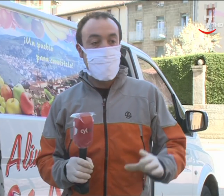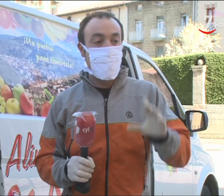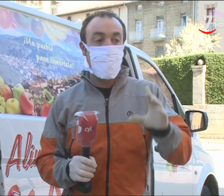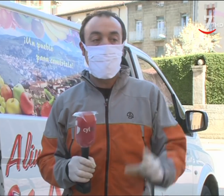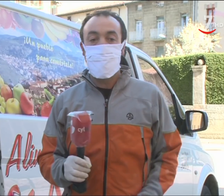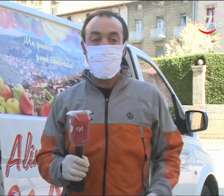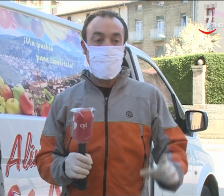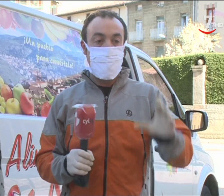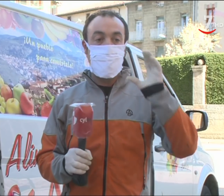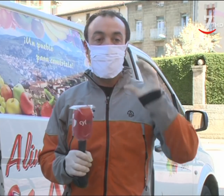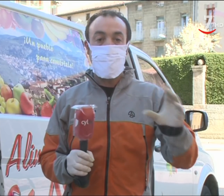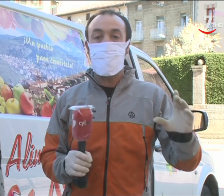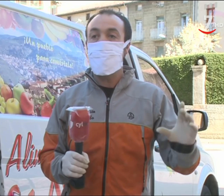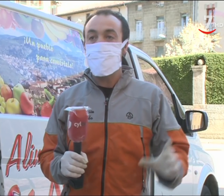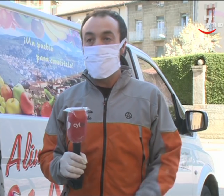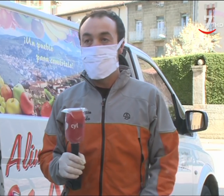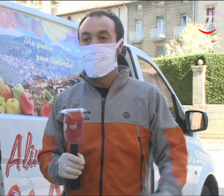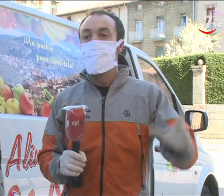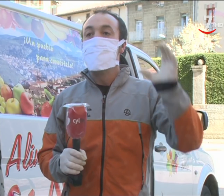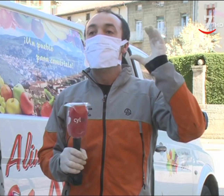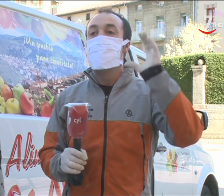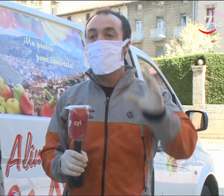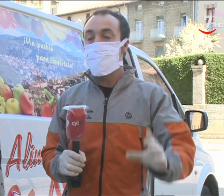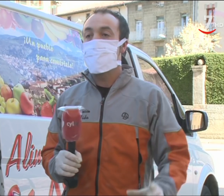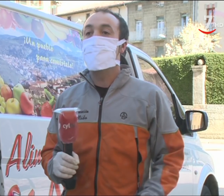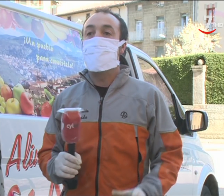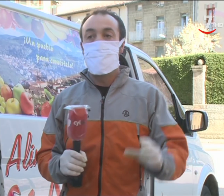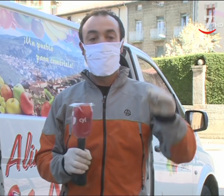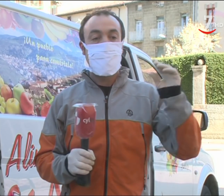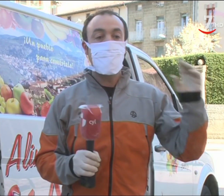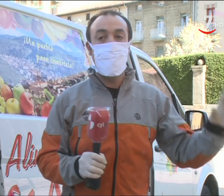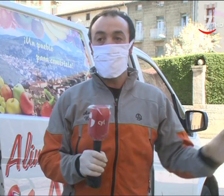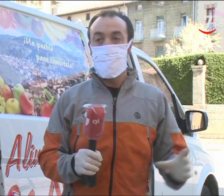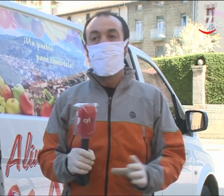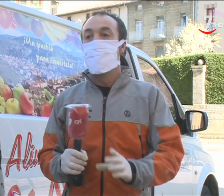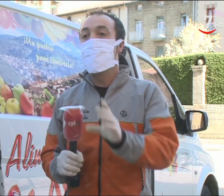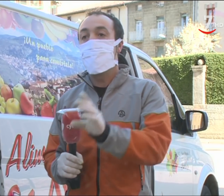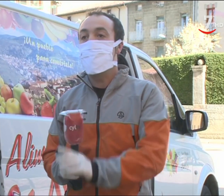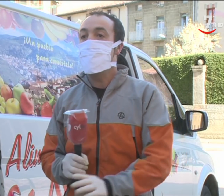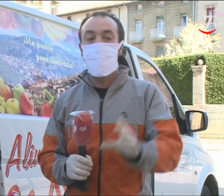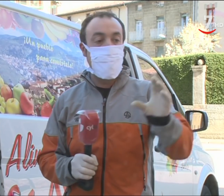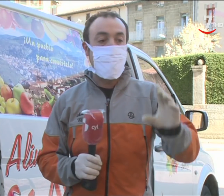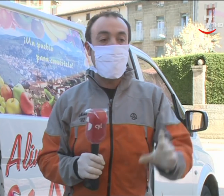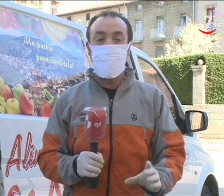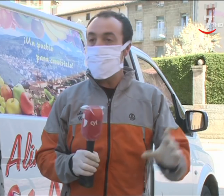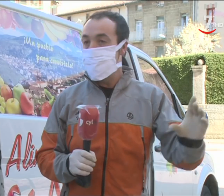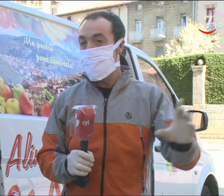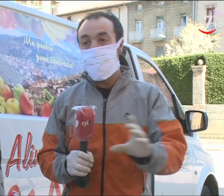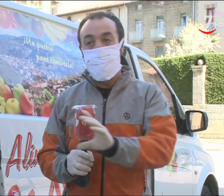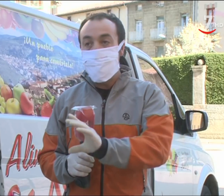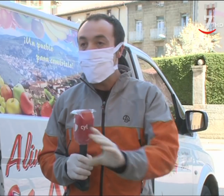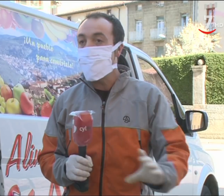si una mujer necesita una caja de leche, dos sobres de sopa, tres pimientos, no obligamos a